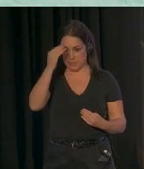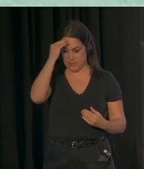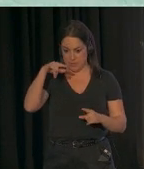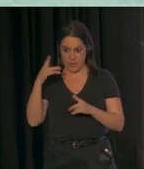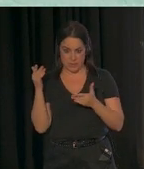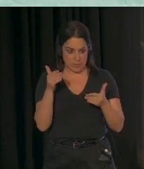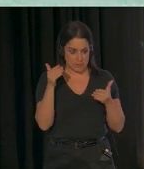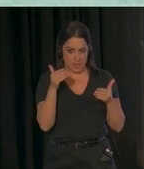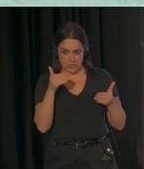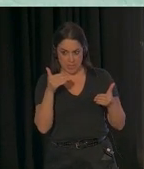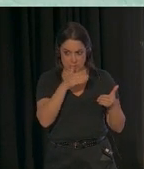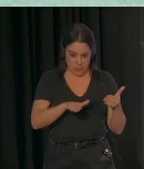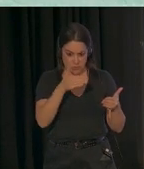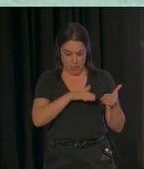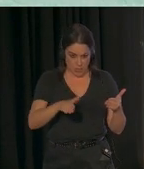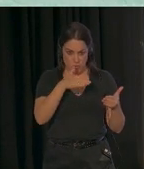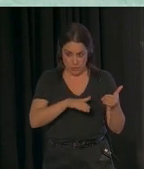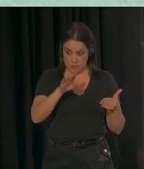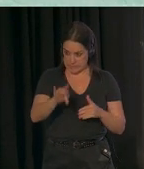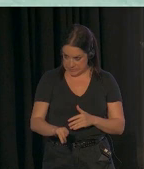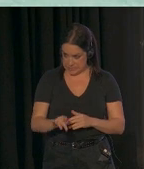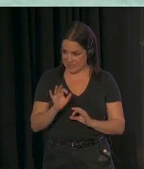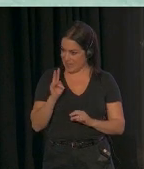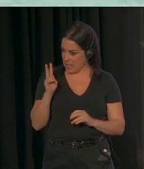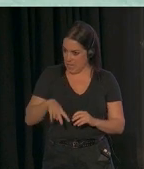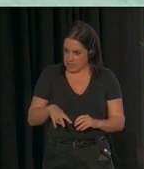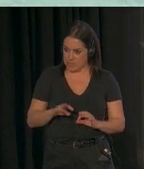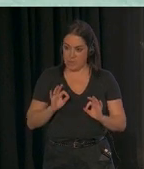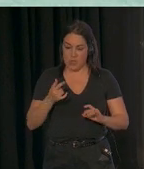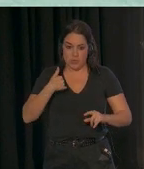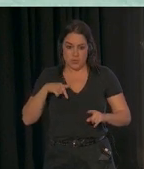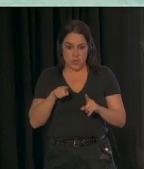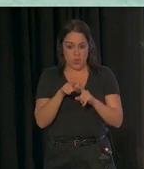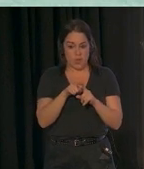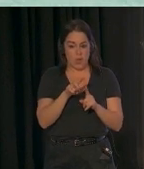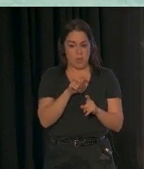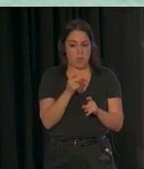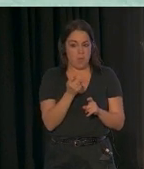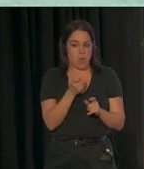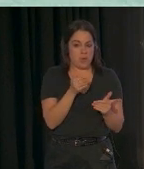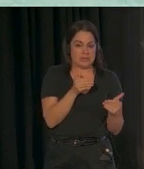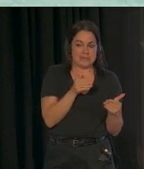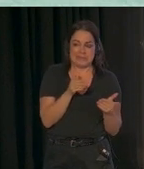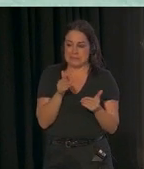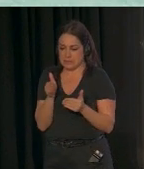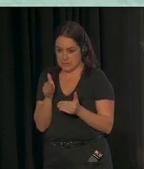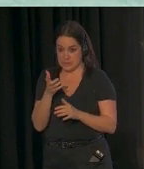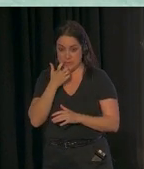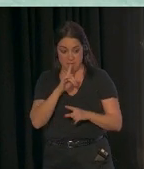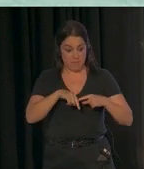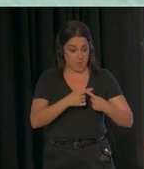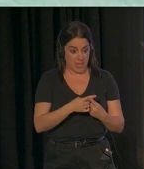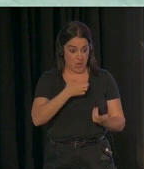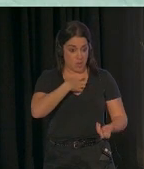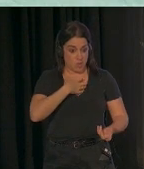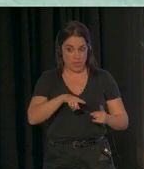constantemente en el niño, que evidentemente es así, ocurre así. Pero tenemos esa dirección bidireccional y si las familias no son capaces